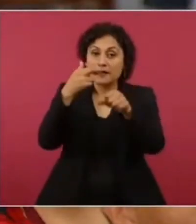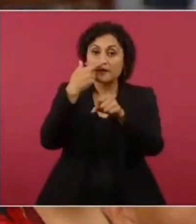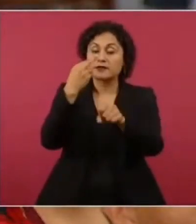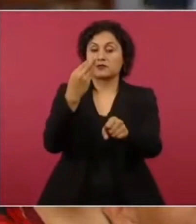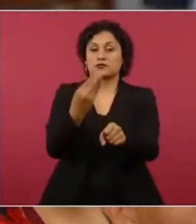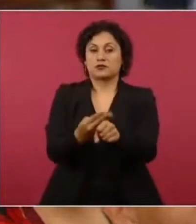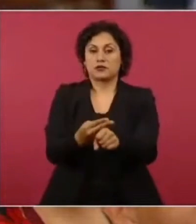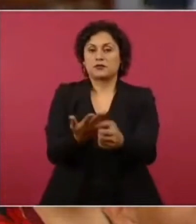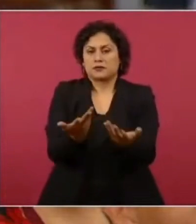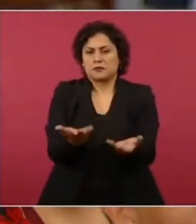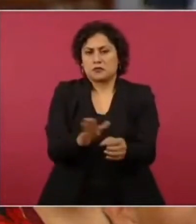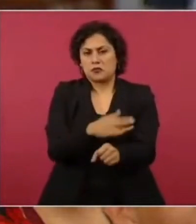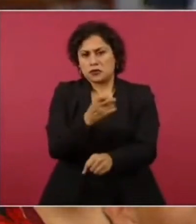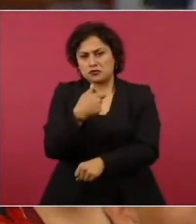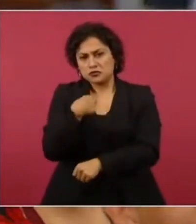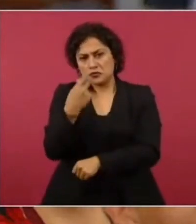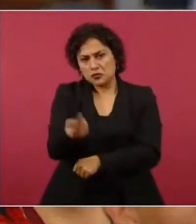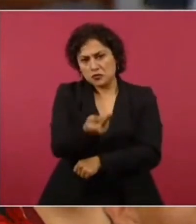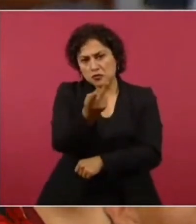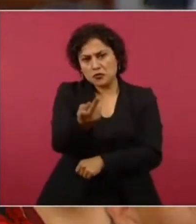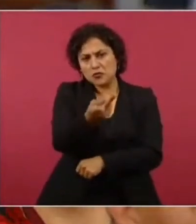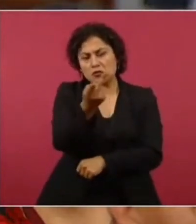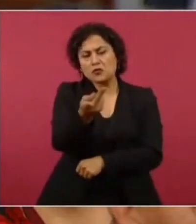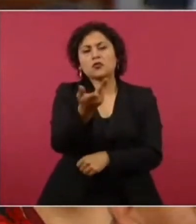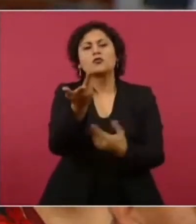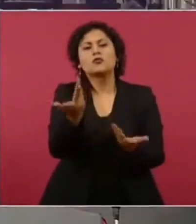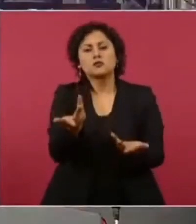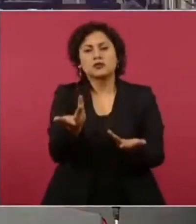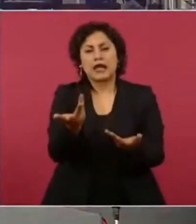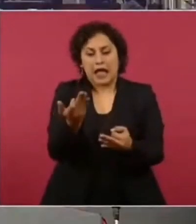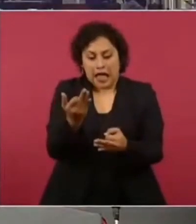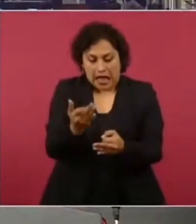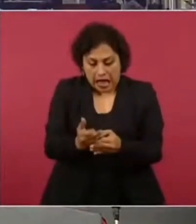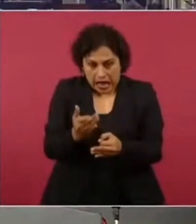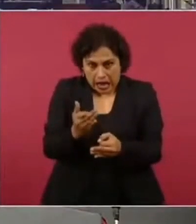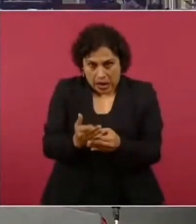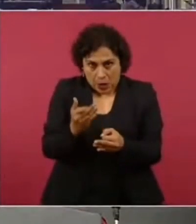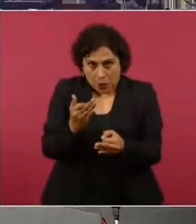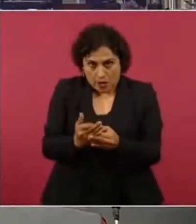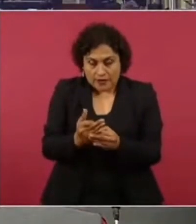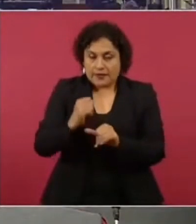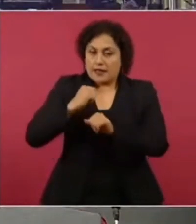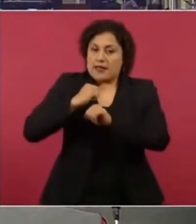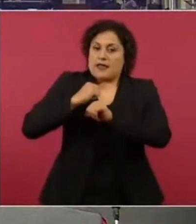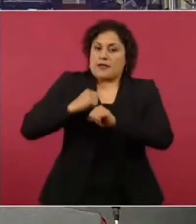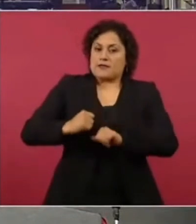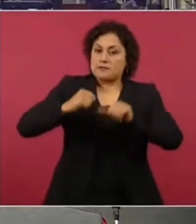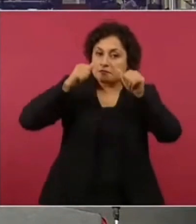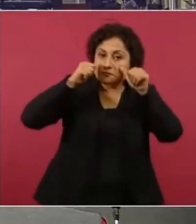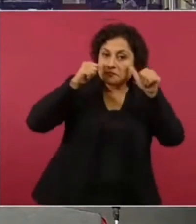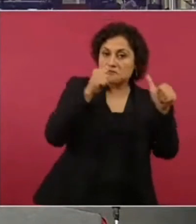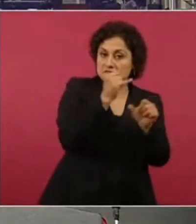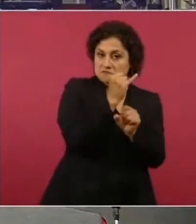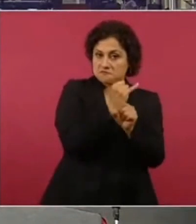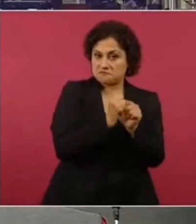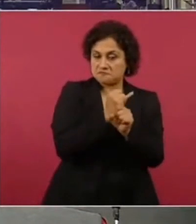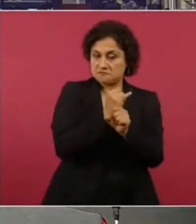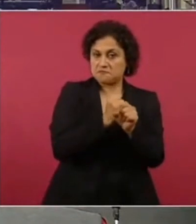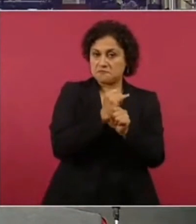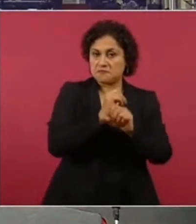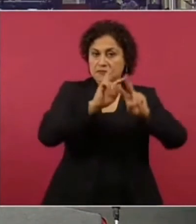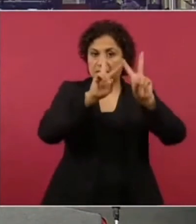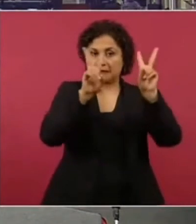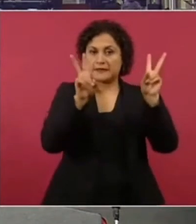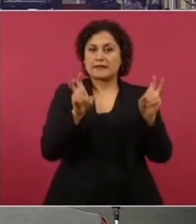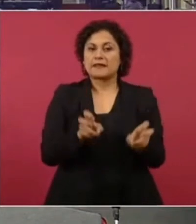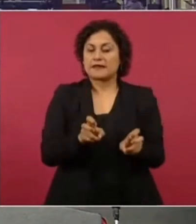Yo le quiero preguntar, secretario, al día de hoy, a cargo de quién está el tema, a cargo